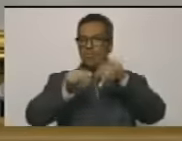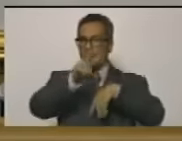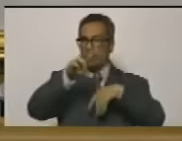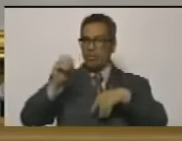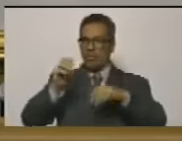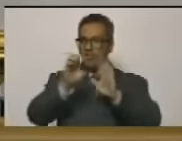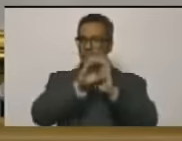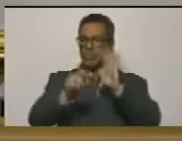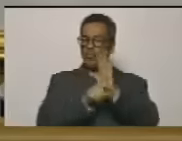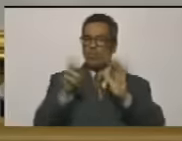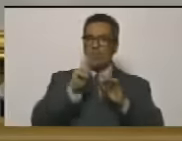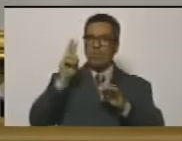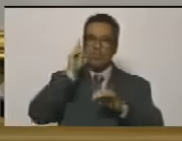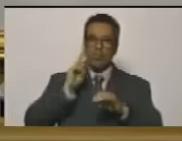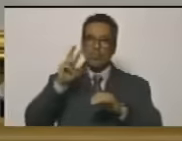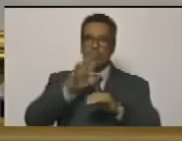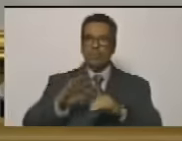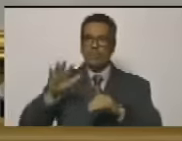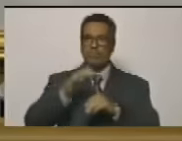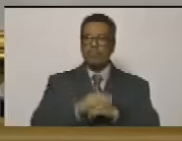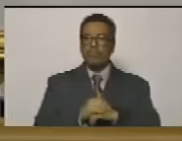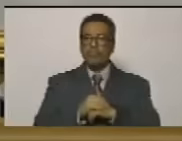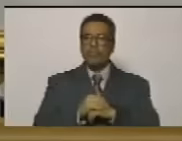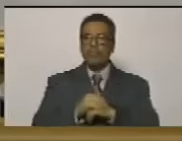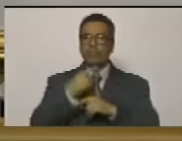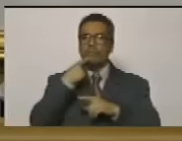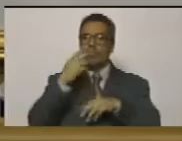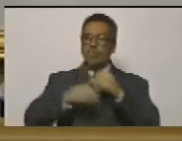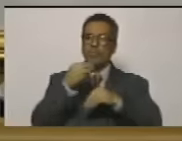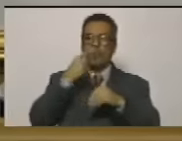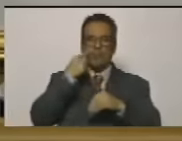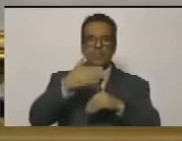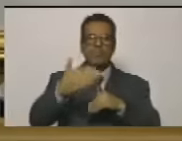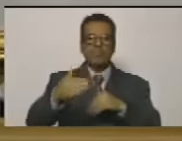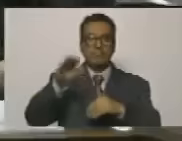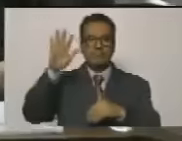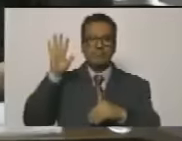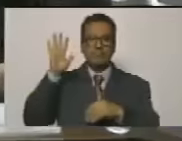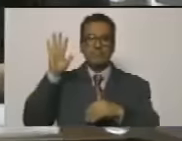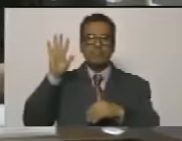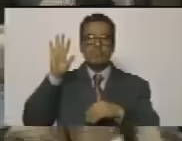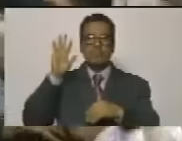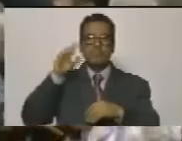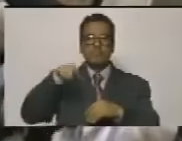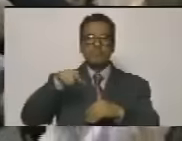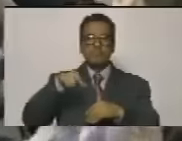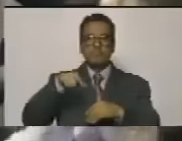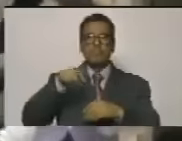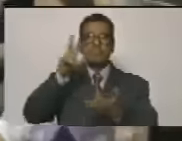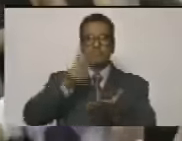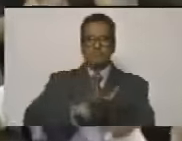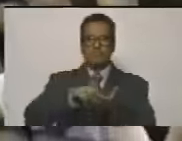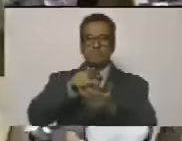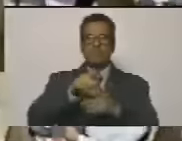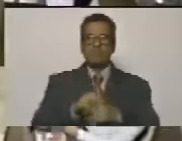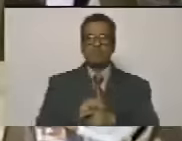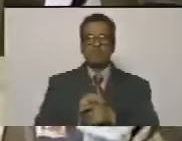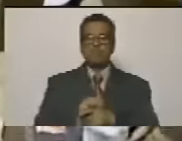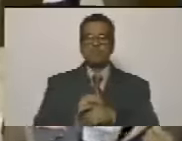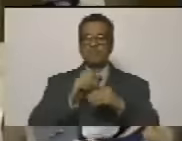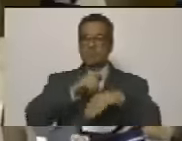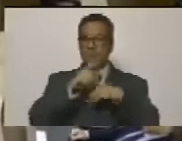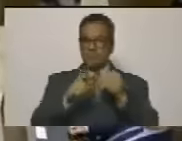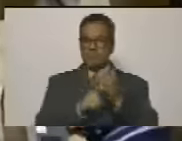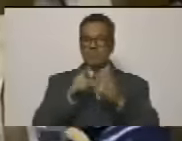20 de la Constitución de la República Bolivariana de Venezuela, sirvanse a manifestar la conocedad de costumbre. Aprobado con